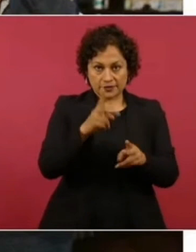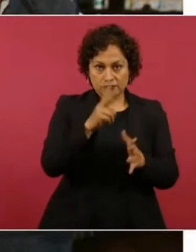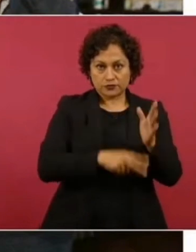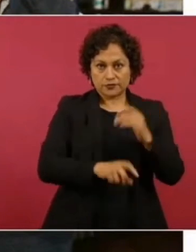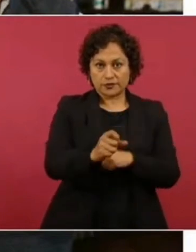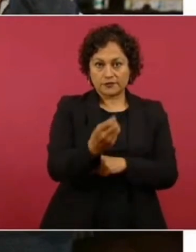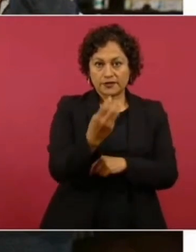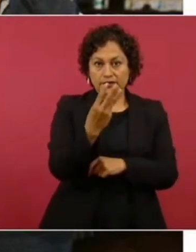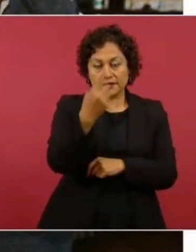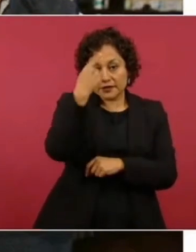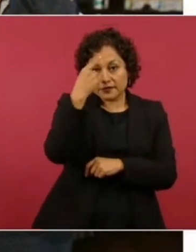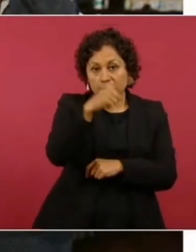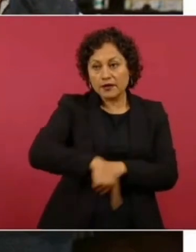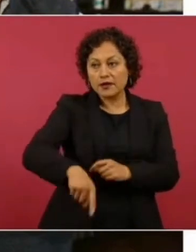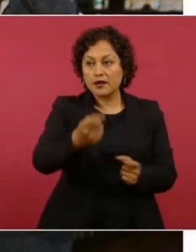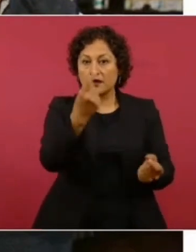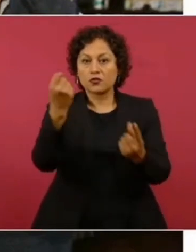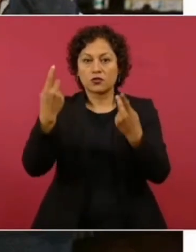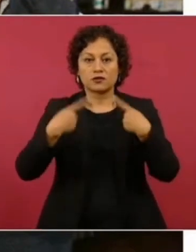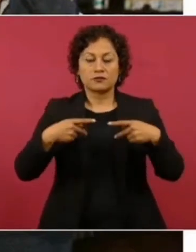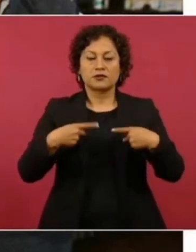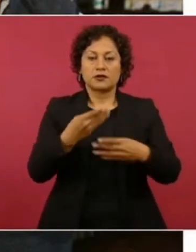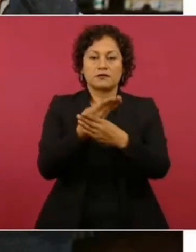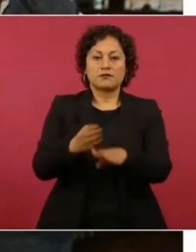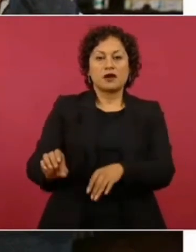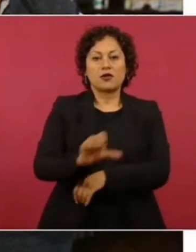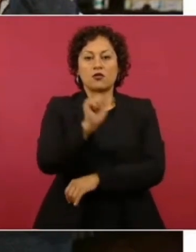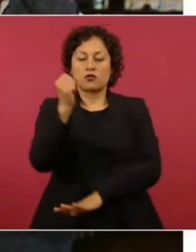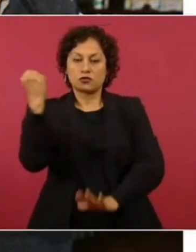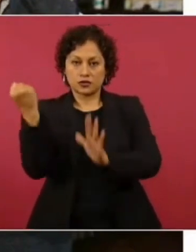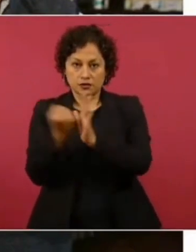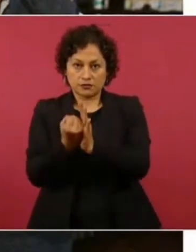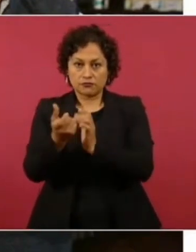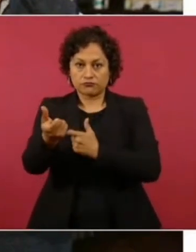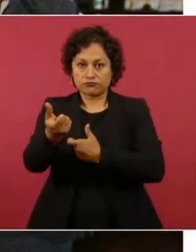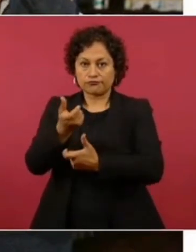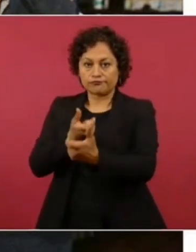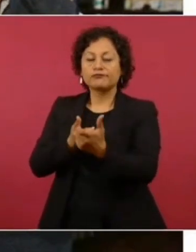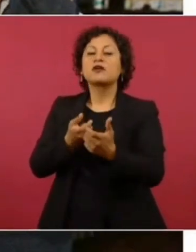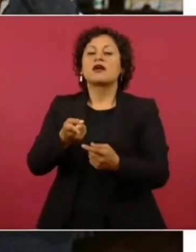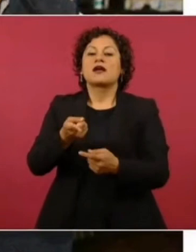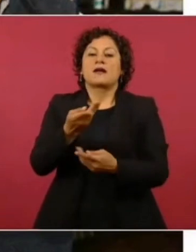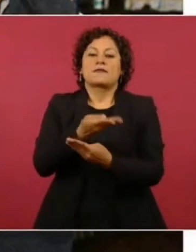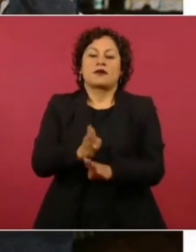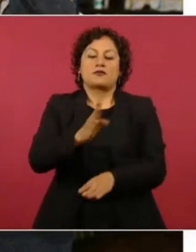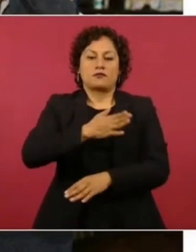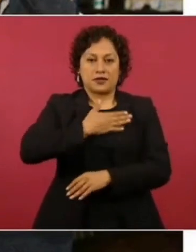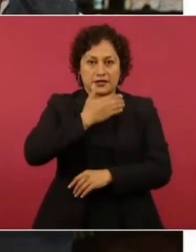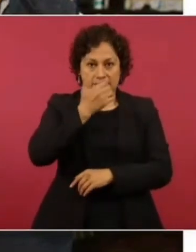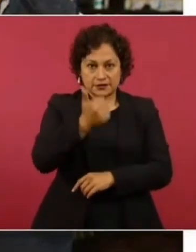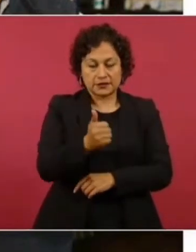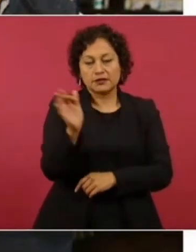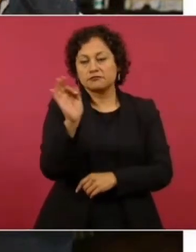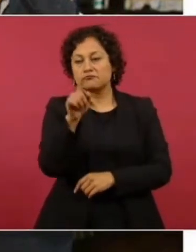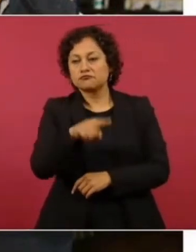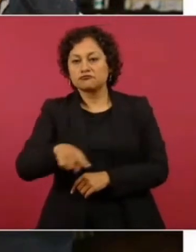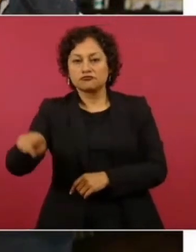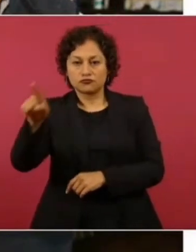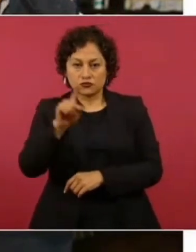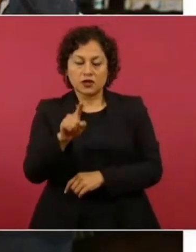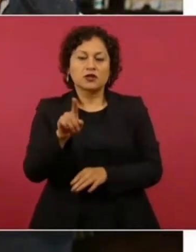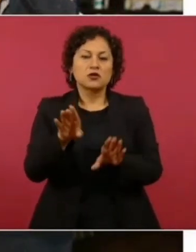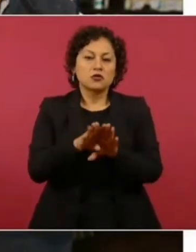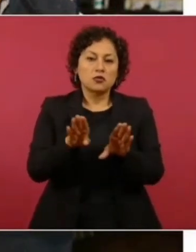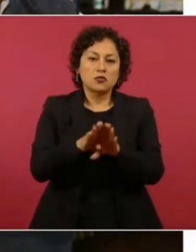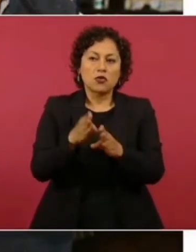de tarjetas al Banco del Bienestar. Si se tenía una tarjeta de un banco privado, se ha ido haciendo por etapas, por tipo